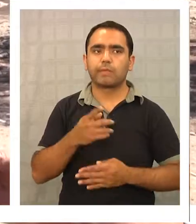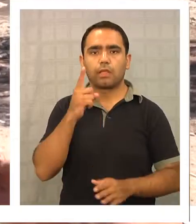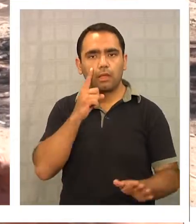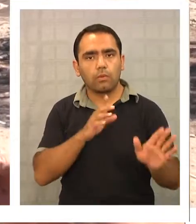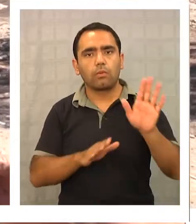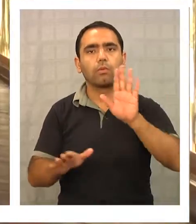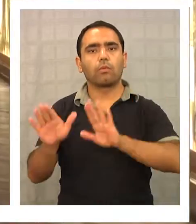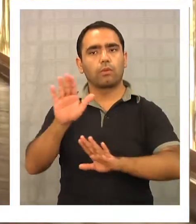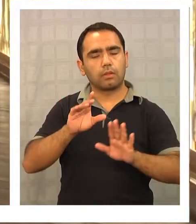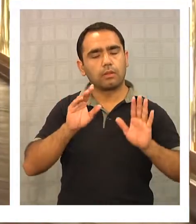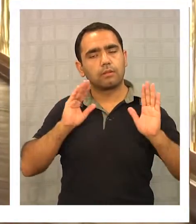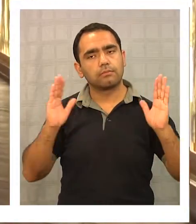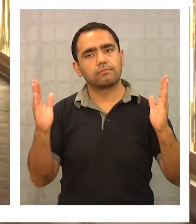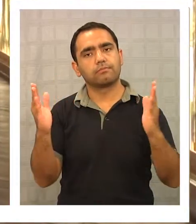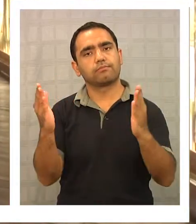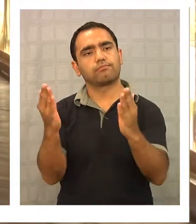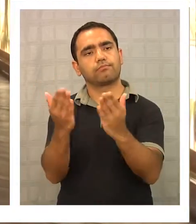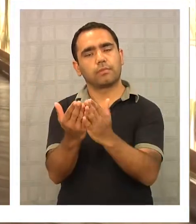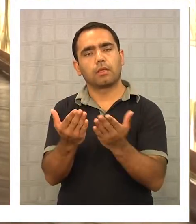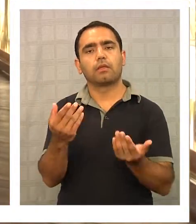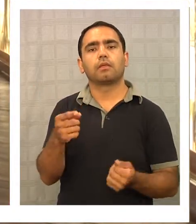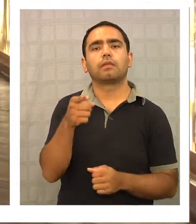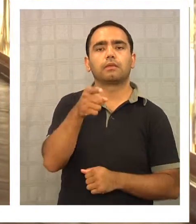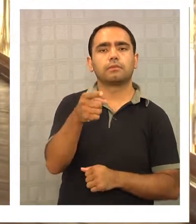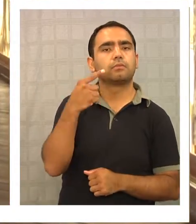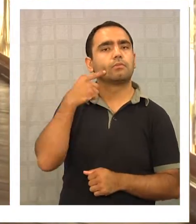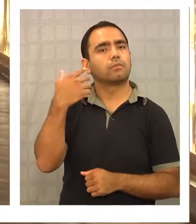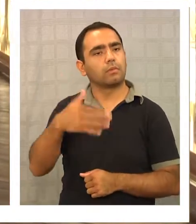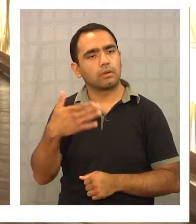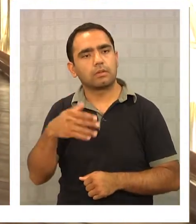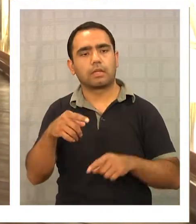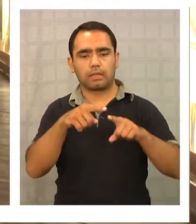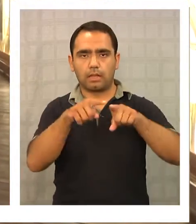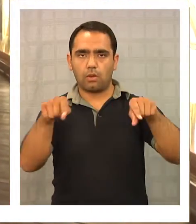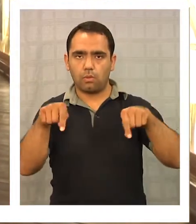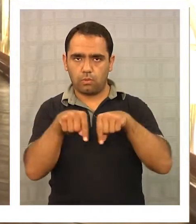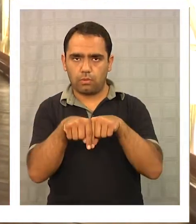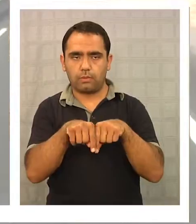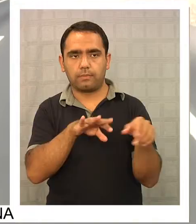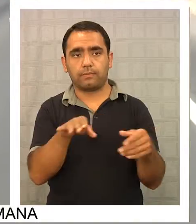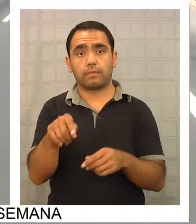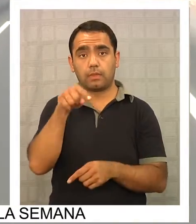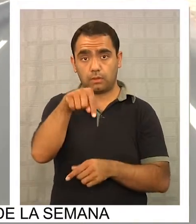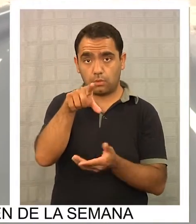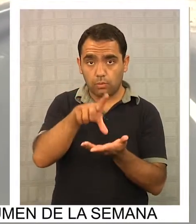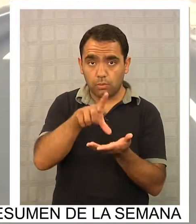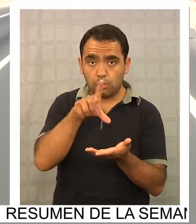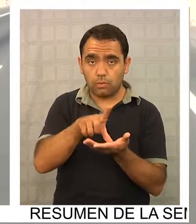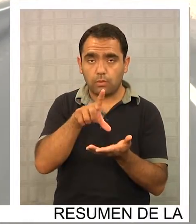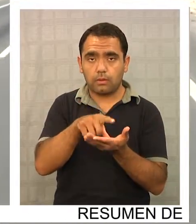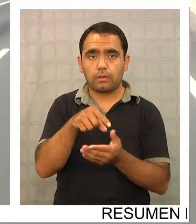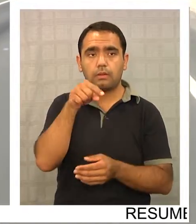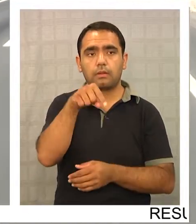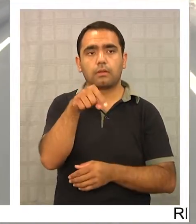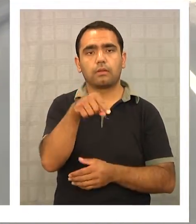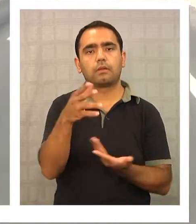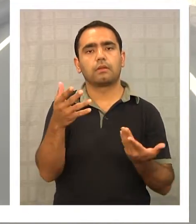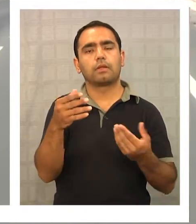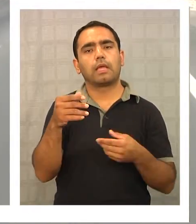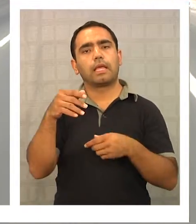compromete más con el cuidado de ese sistema, y ese es como la principal importancia de este Centro de Educación Ambiental. El recinto educativo,